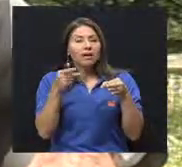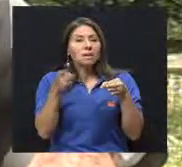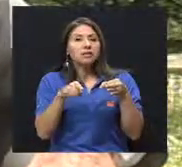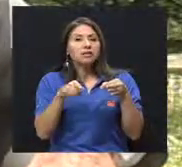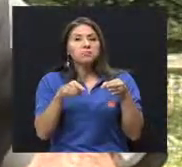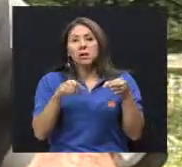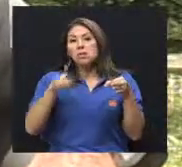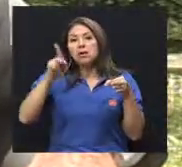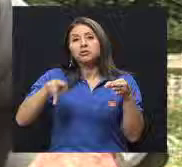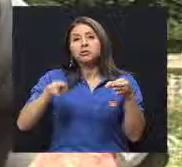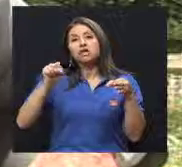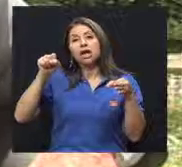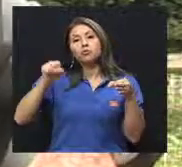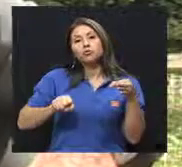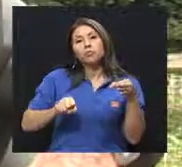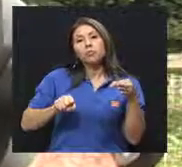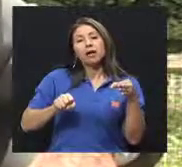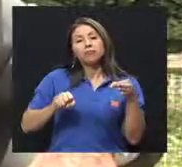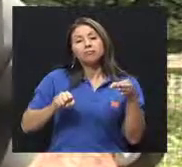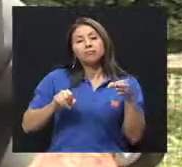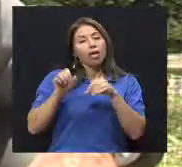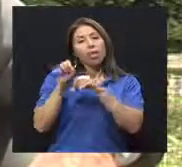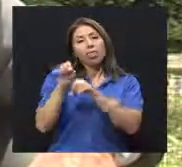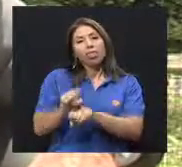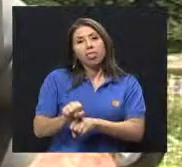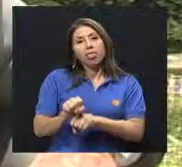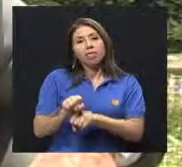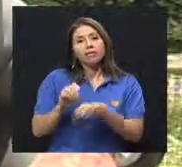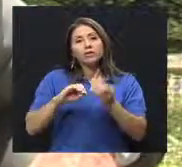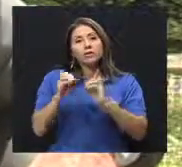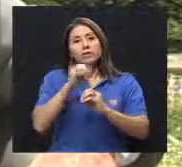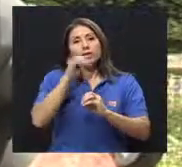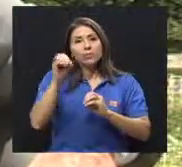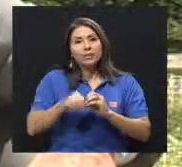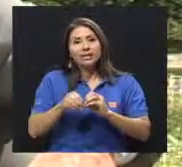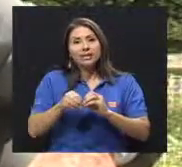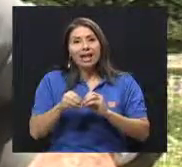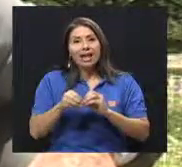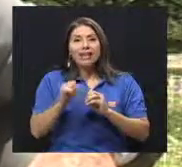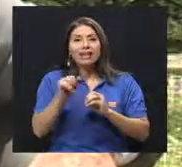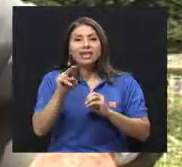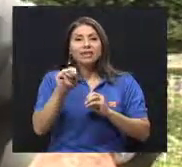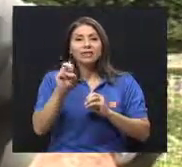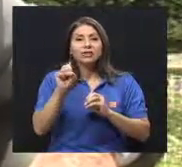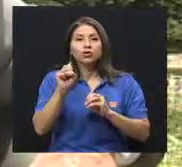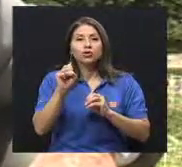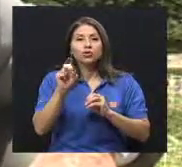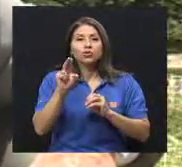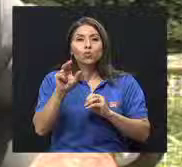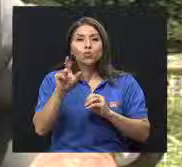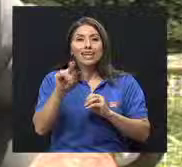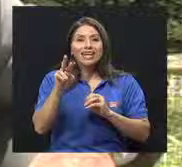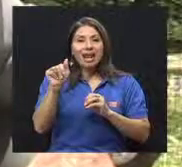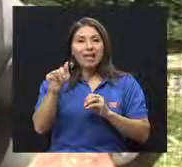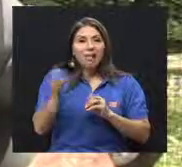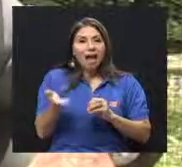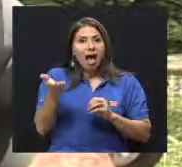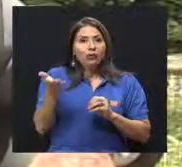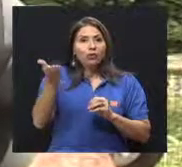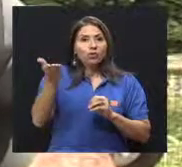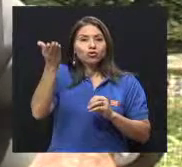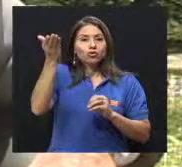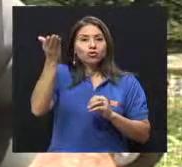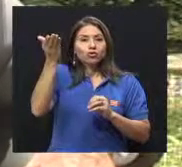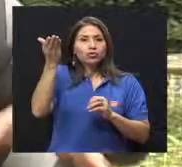se acostumbra a vivir con niveles de glucosa, de insulina más altos. Y en algún momento se acaba la